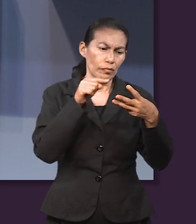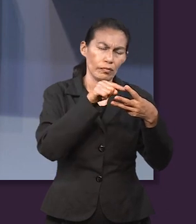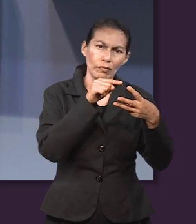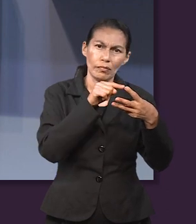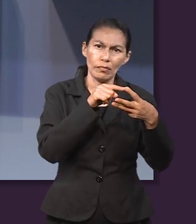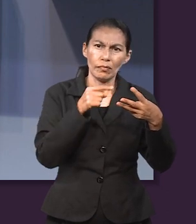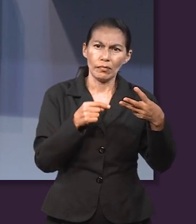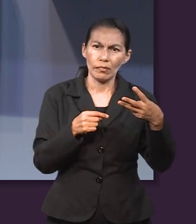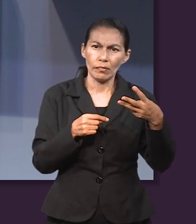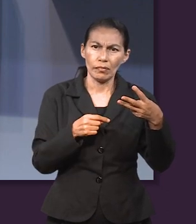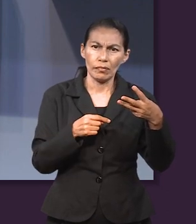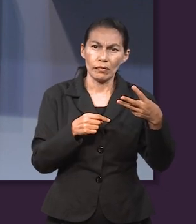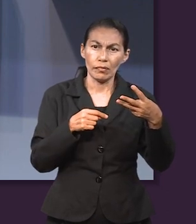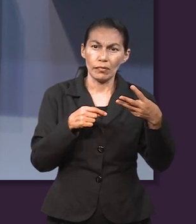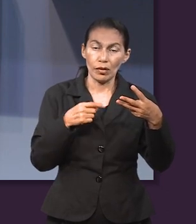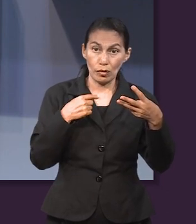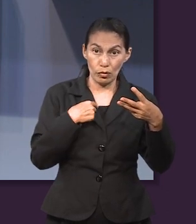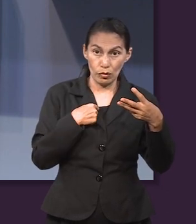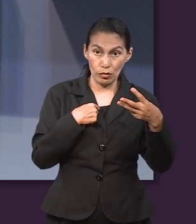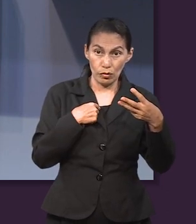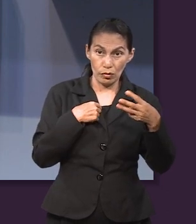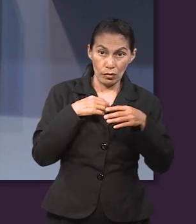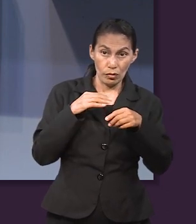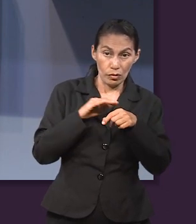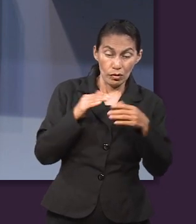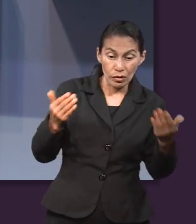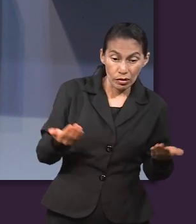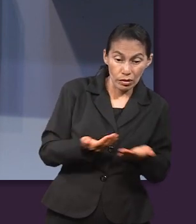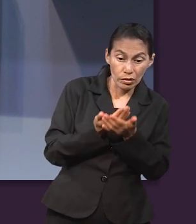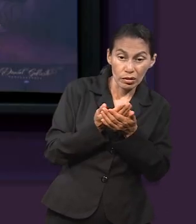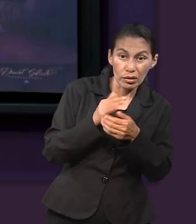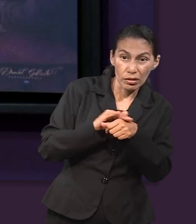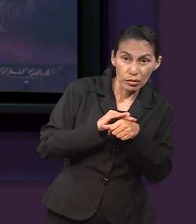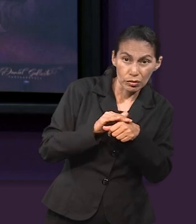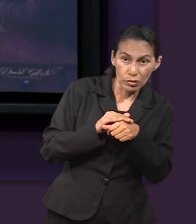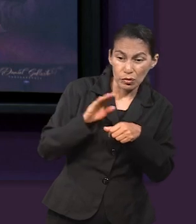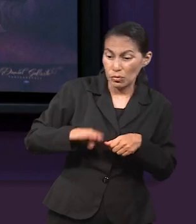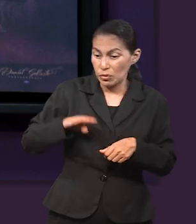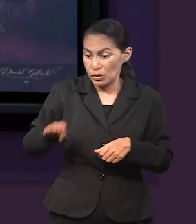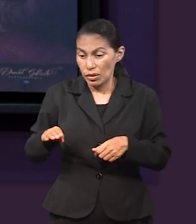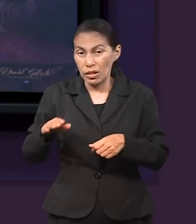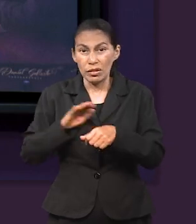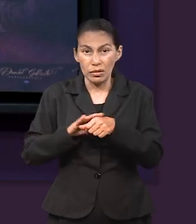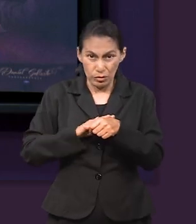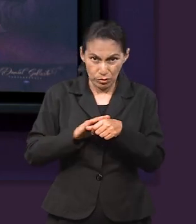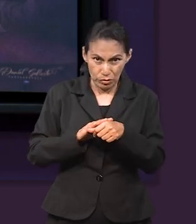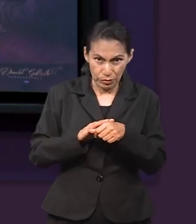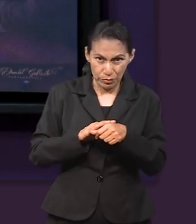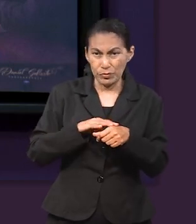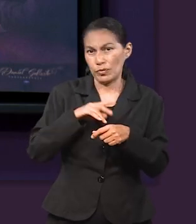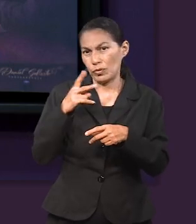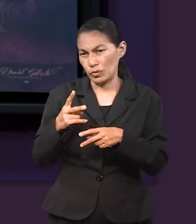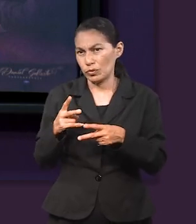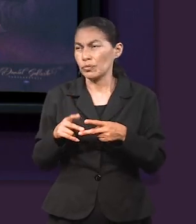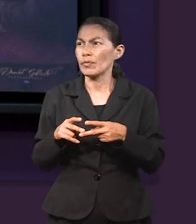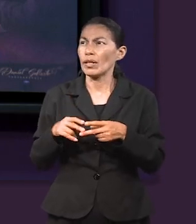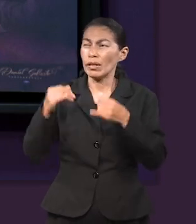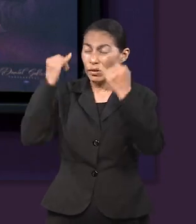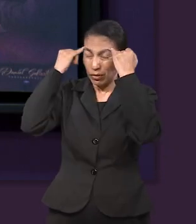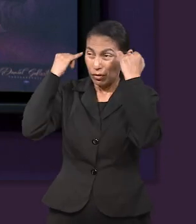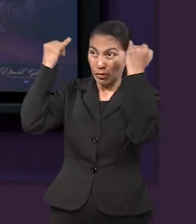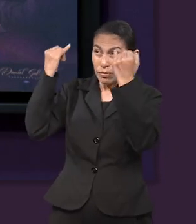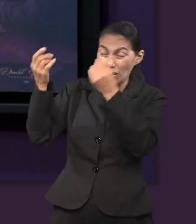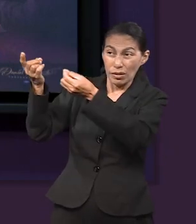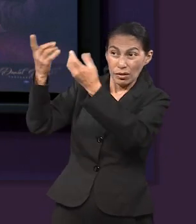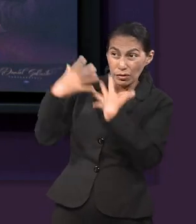cada uno de ustedes refiriera en específico. Pues yo creo que uno es aceptar, cuando dice, desnudo salí del vientre de mi madre,